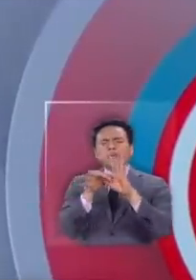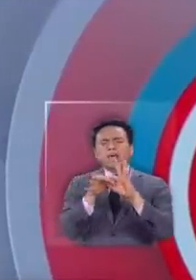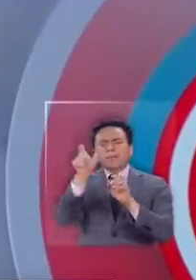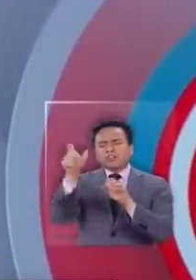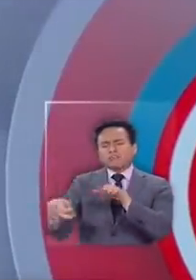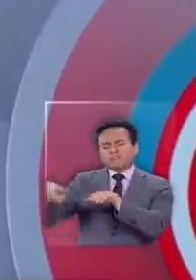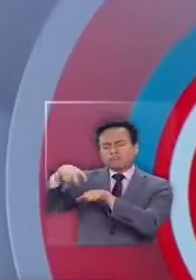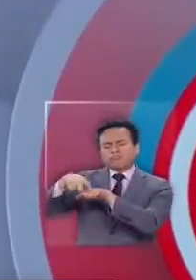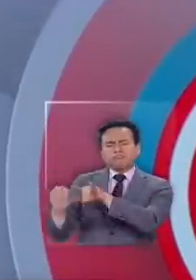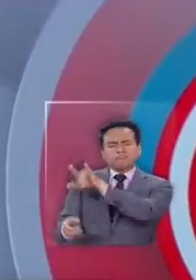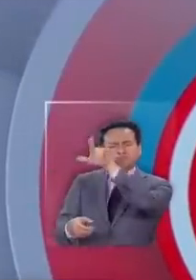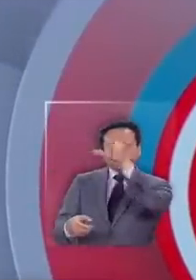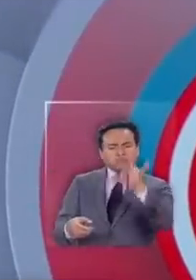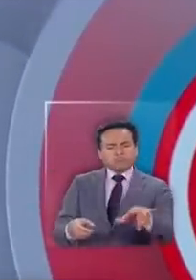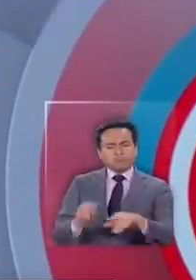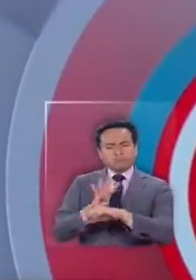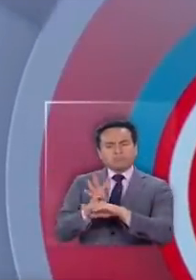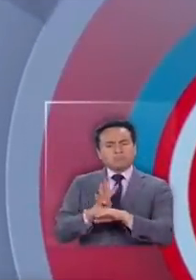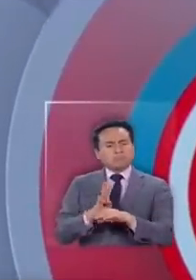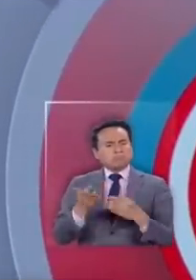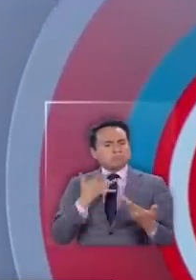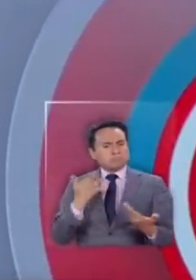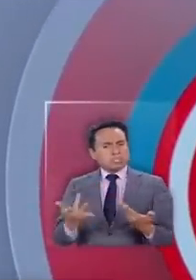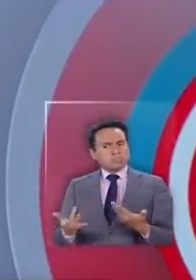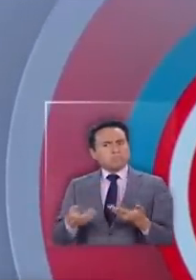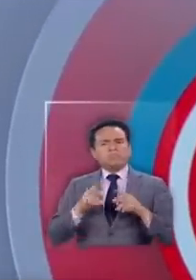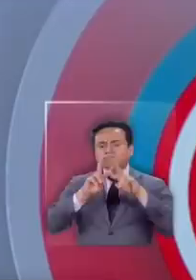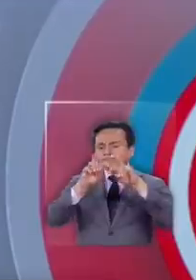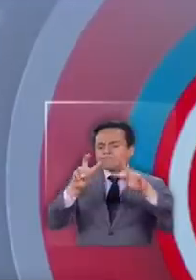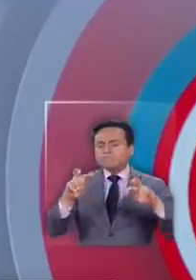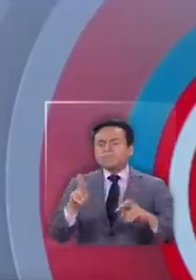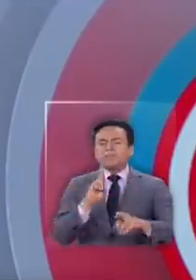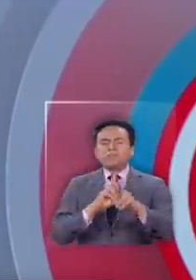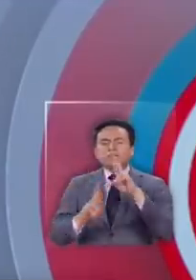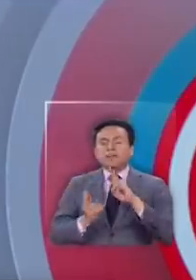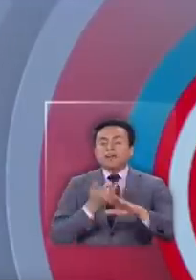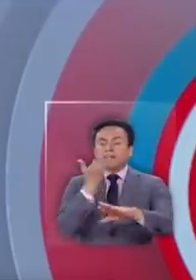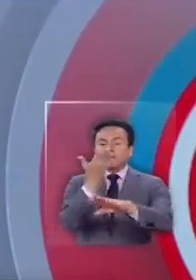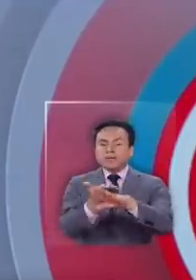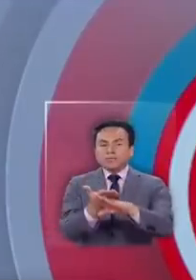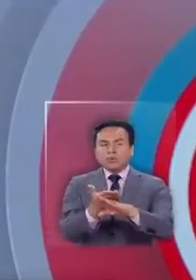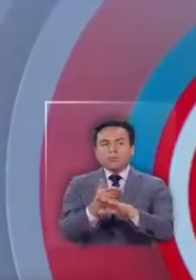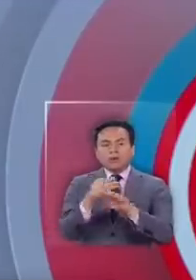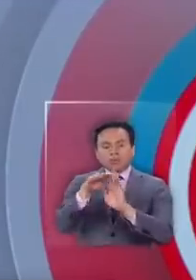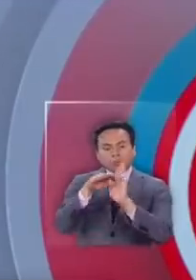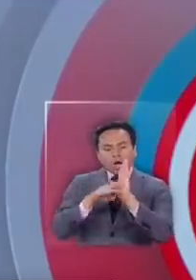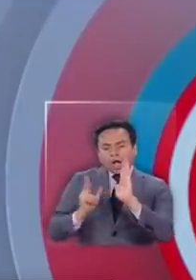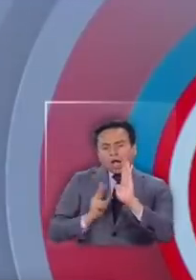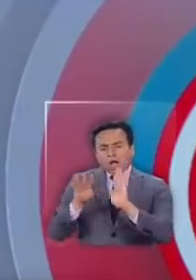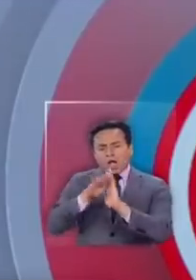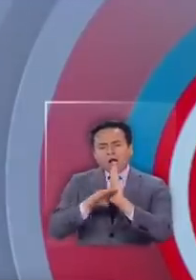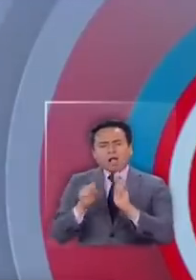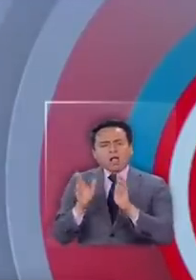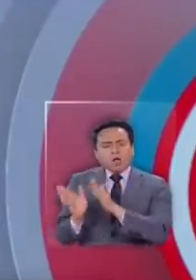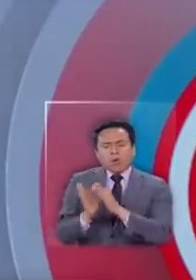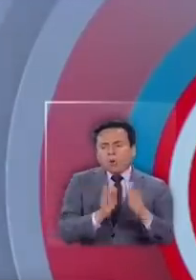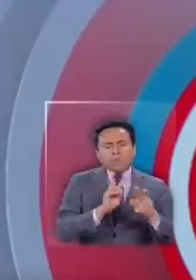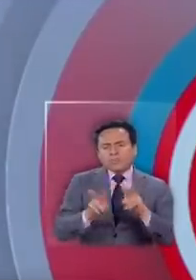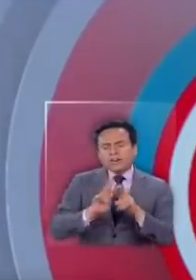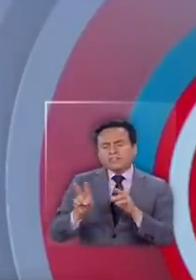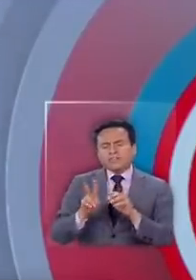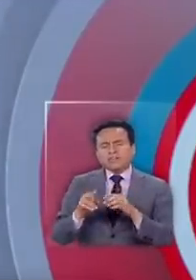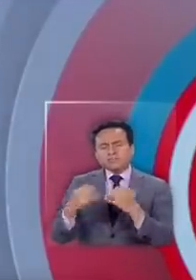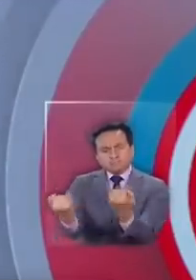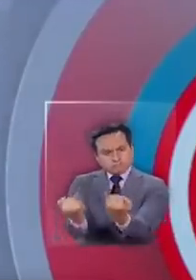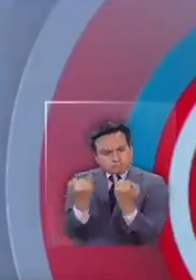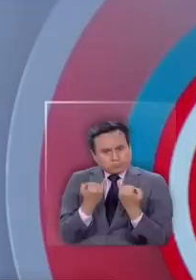traslado del paciente con COVID-19, solicitando el requerimiento, manuales, protocolos previstos para este tipo de